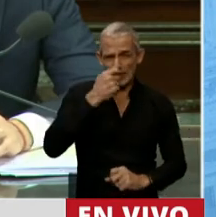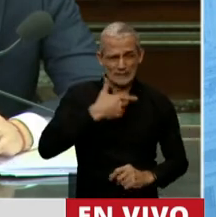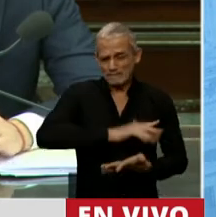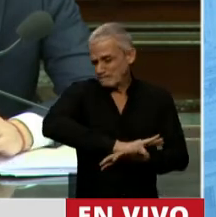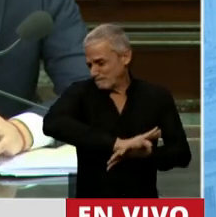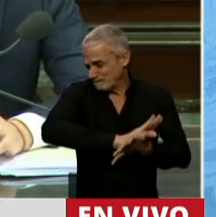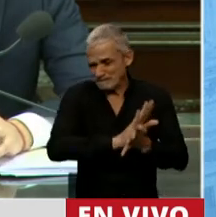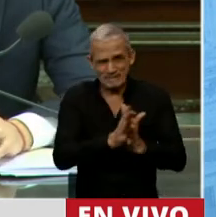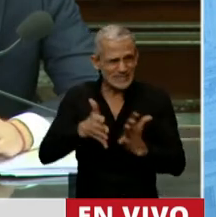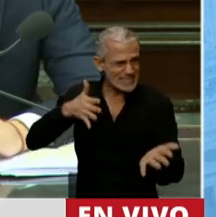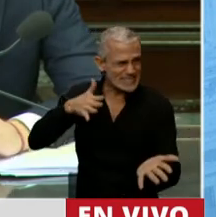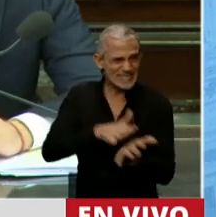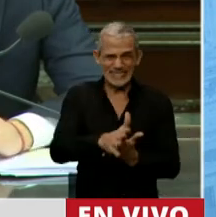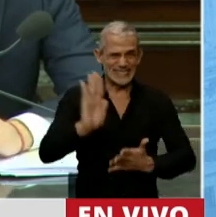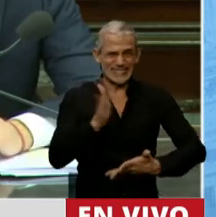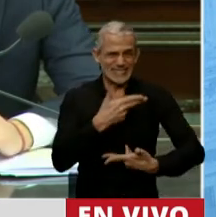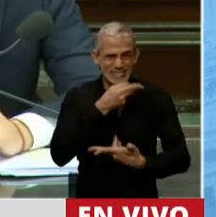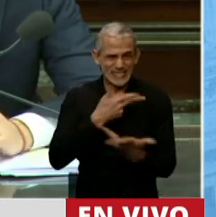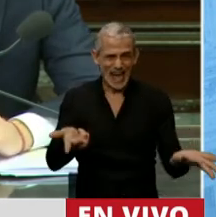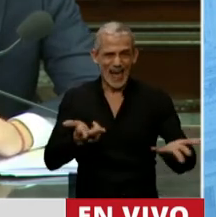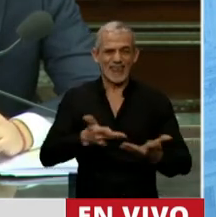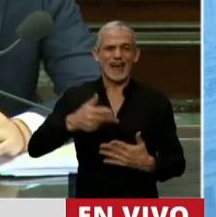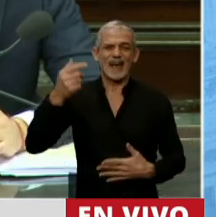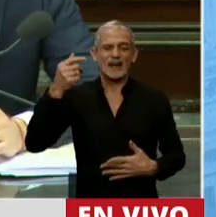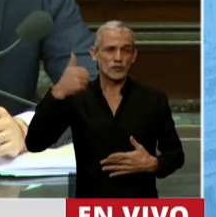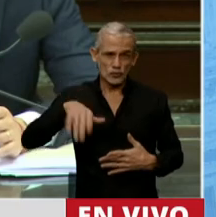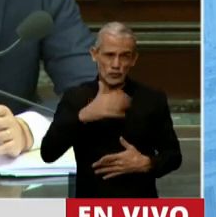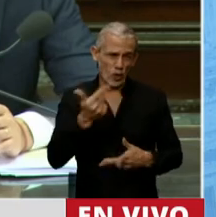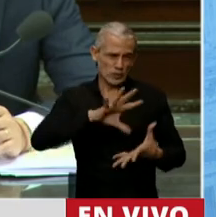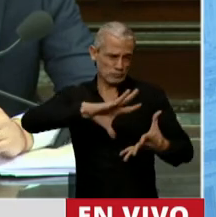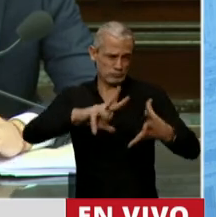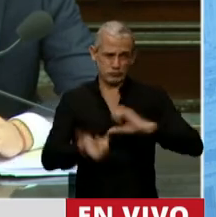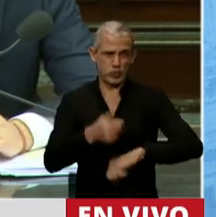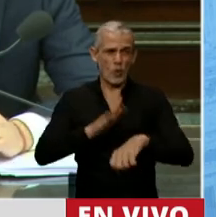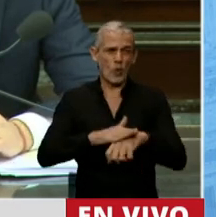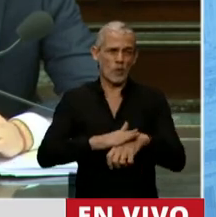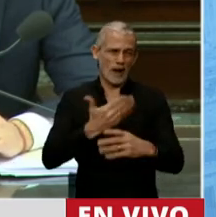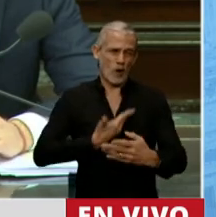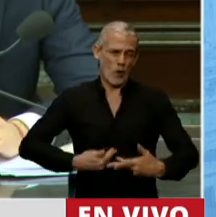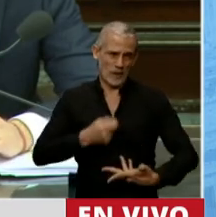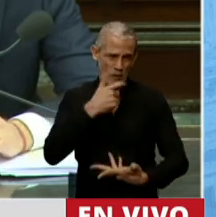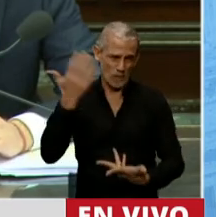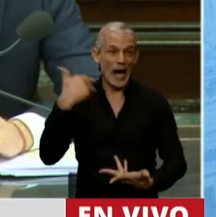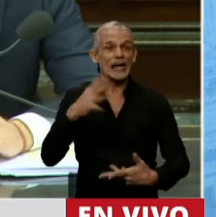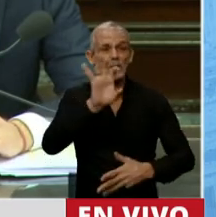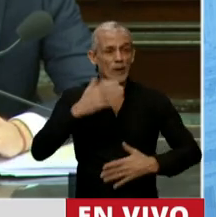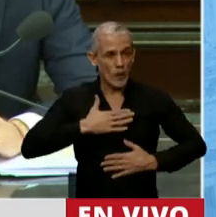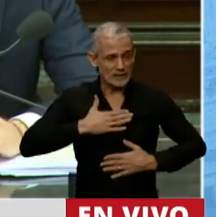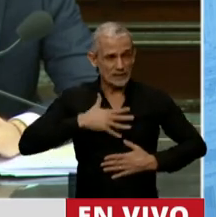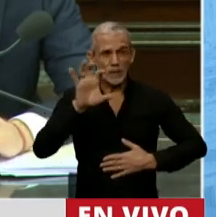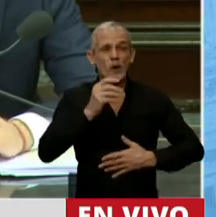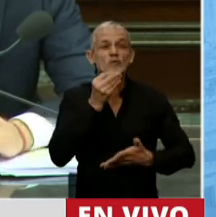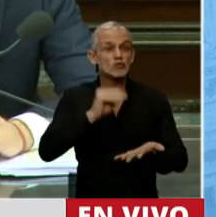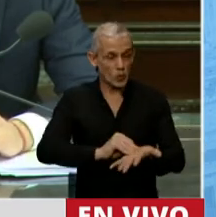devastados, arrasados, sin nada, golpeados. Entonces yo debo decir que mi provincia, la provincia del Chubut,